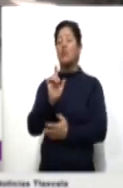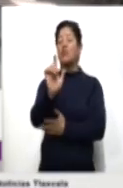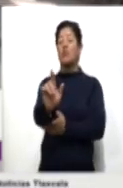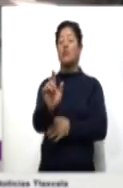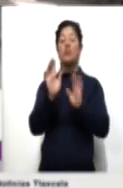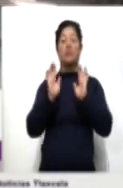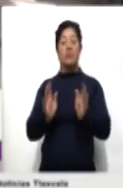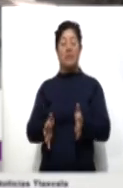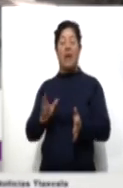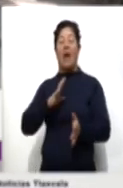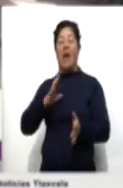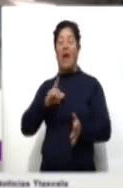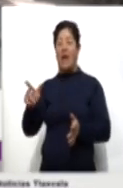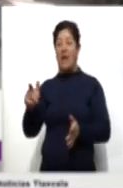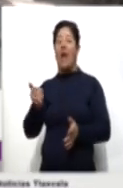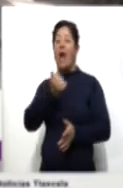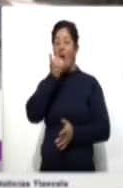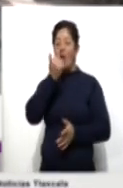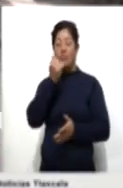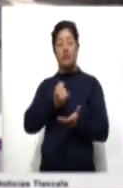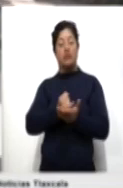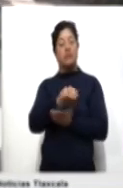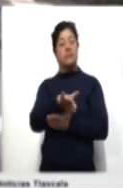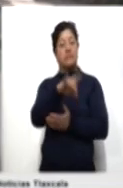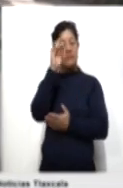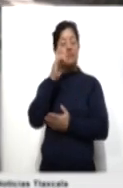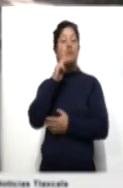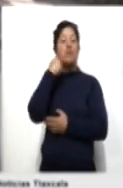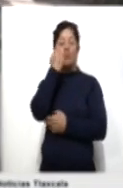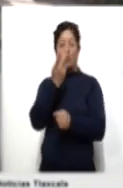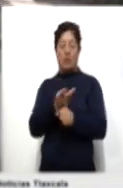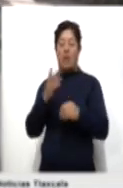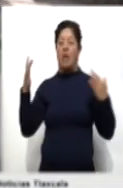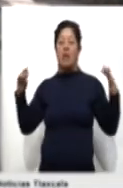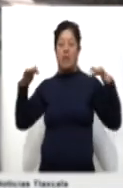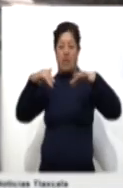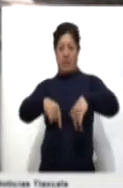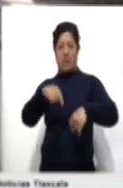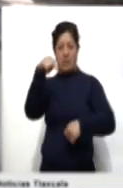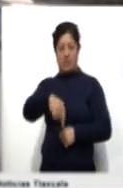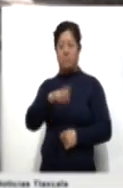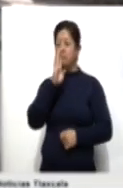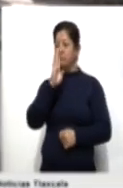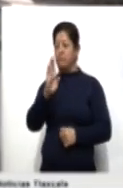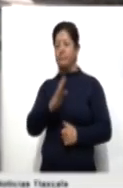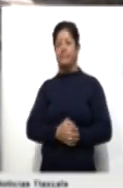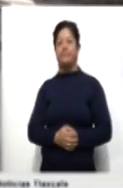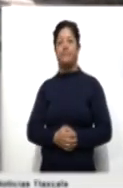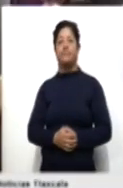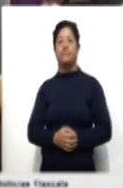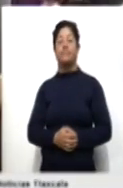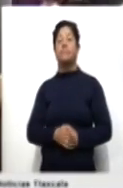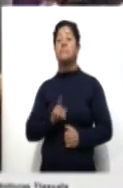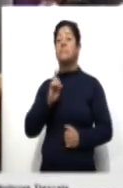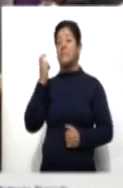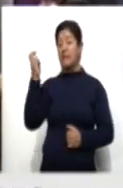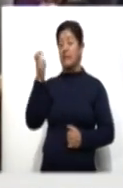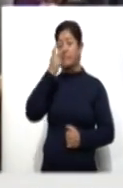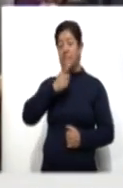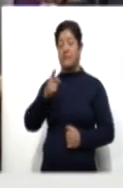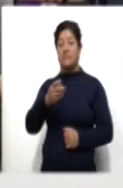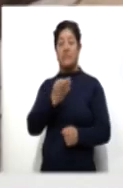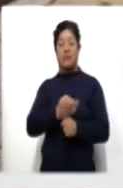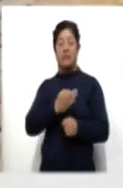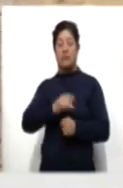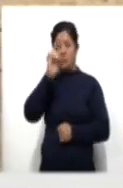alumnos, que han decidido obviamente de manera voluntaria llegar presencialmente a nuestra escuela. Maravilla Hernández subrayó que en